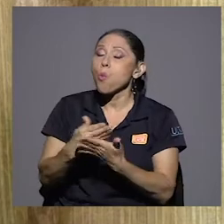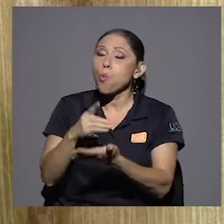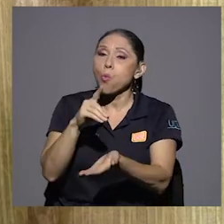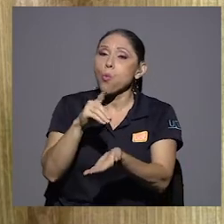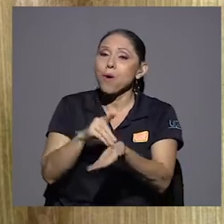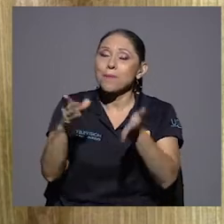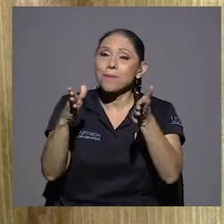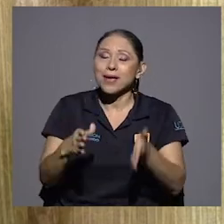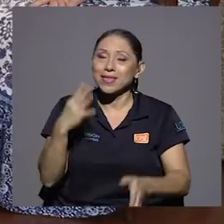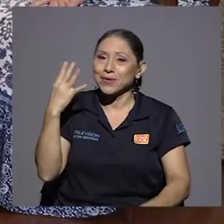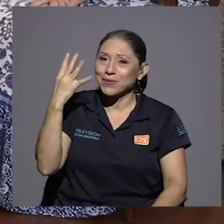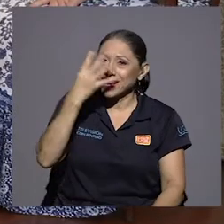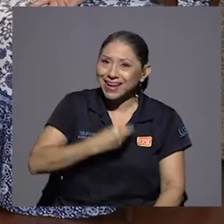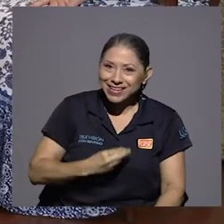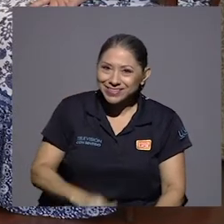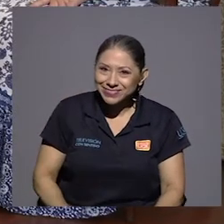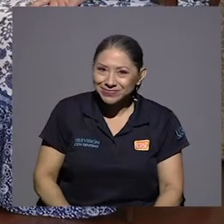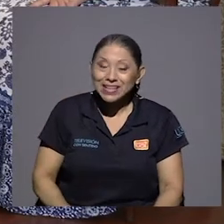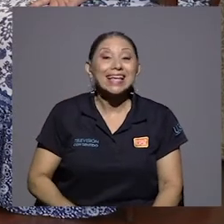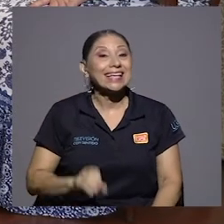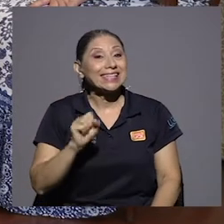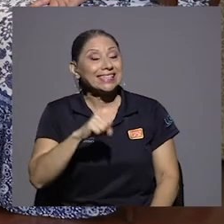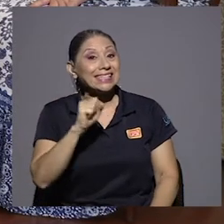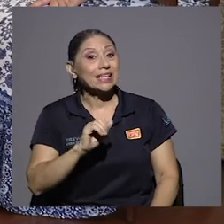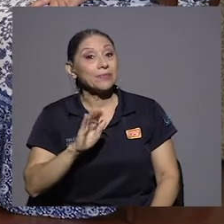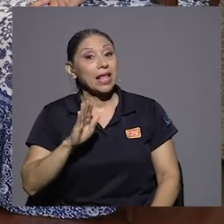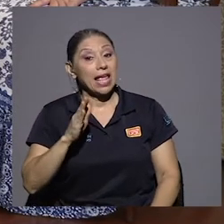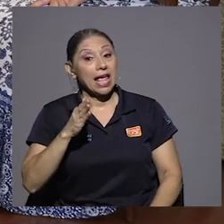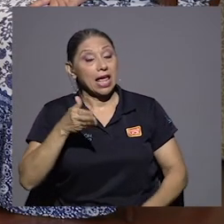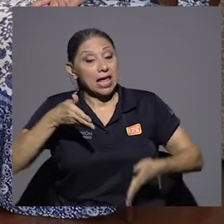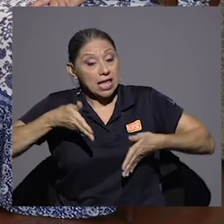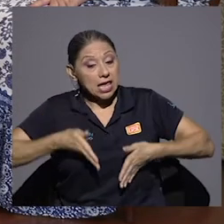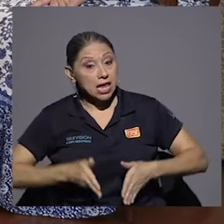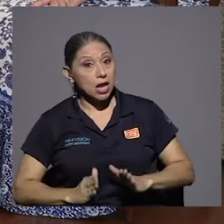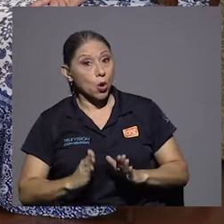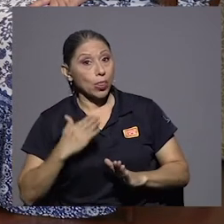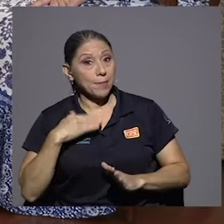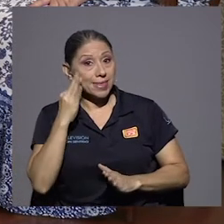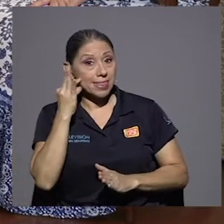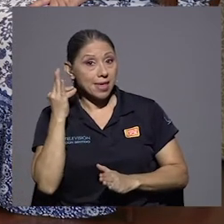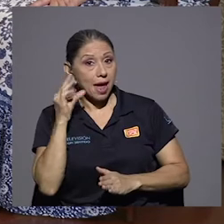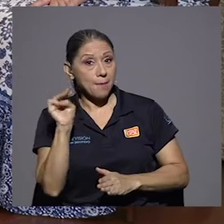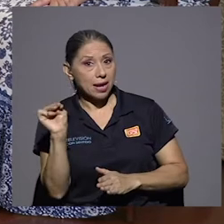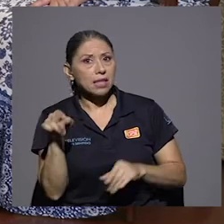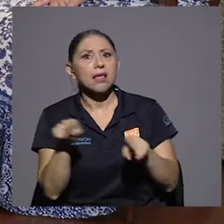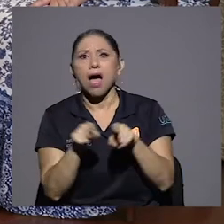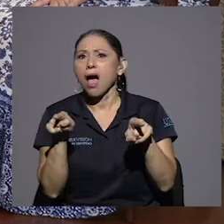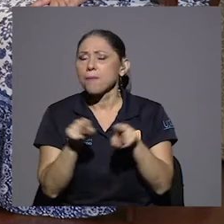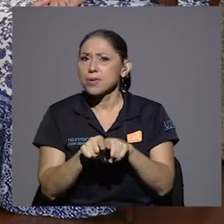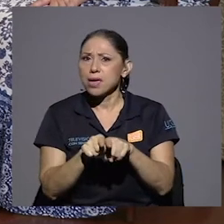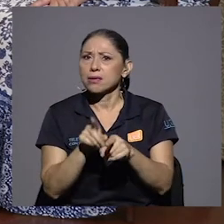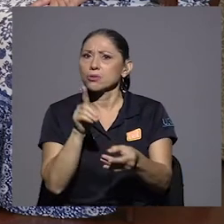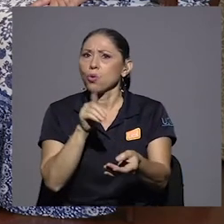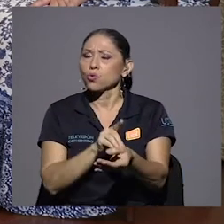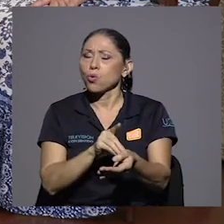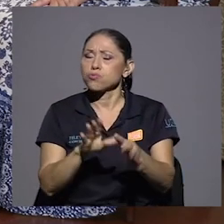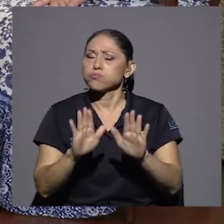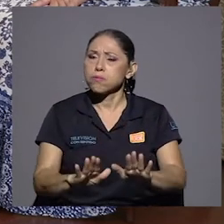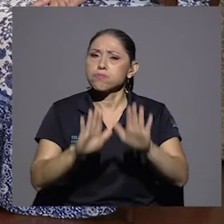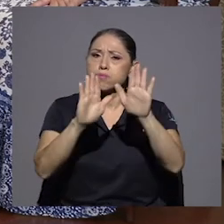Qué lindo. Era muy, y su hijo, el hijo de tía Marta fue un gran médico también. ¿Ah, El doctor Elías Jiménez,